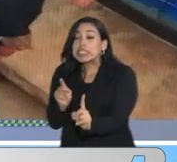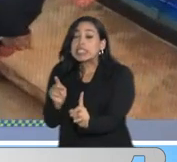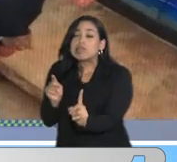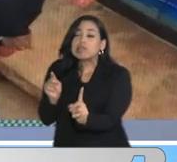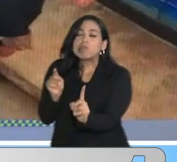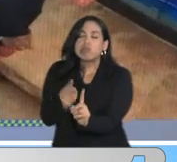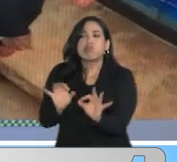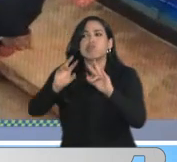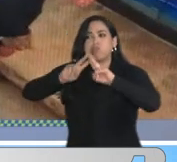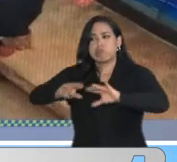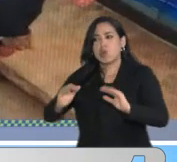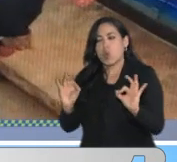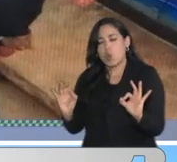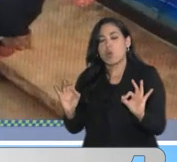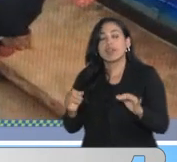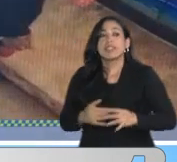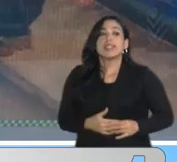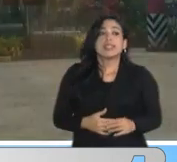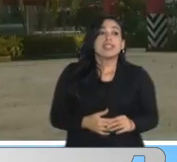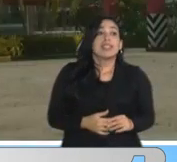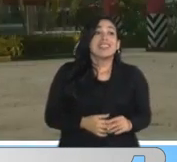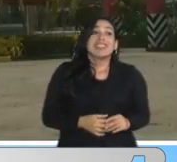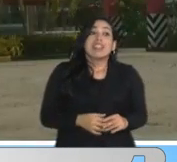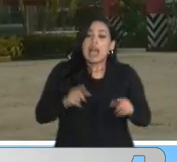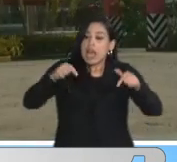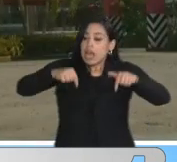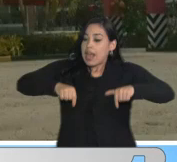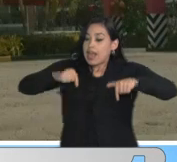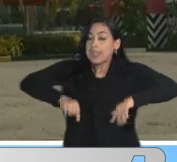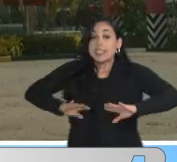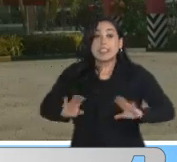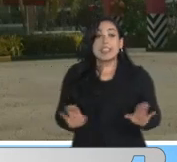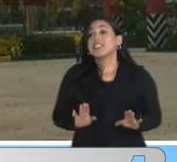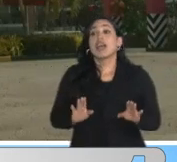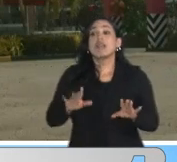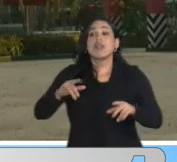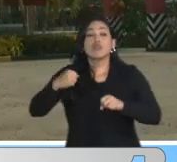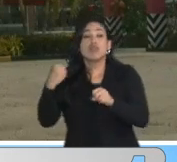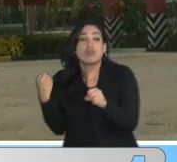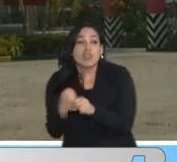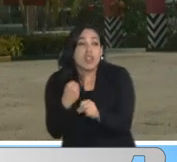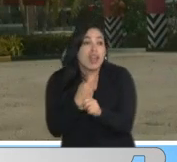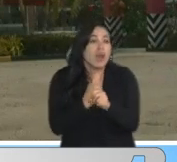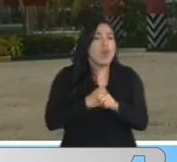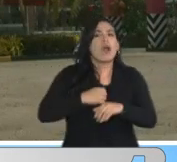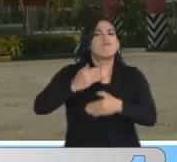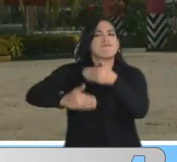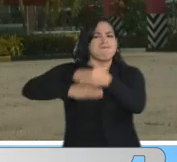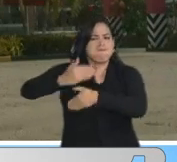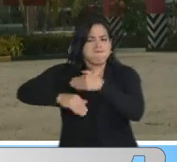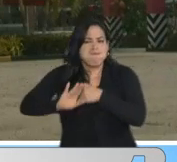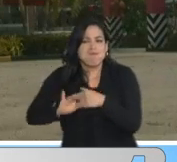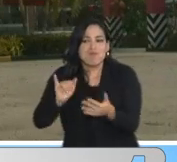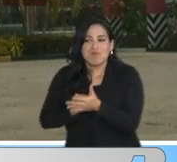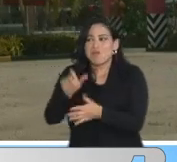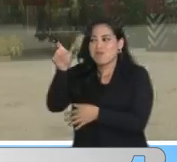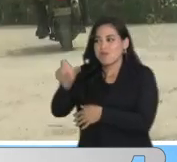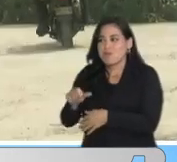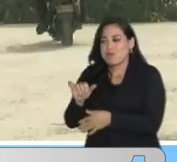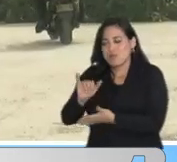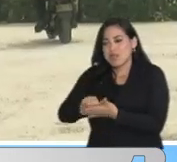línea. Y bueno, vamos a estar aquí hasta que todo este trabajo continúe, así como dijo